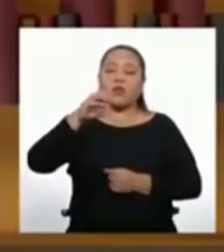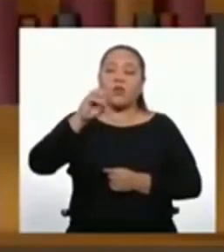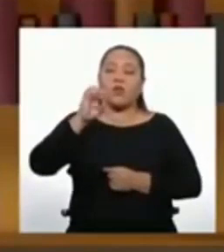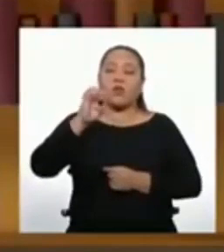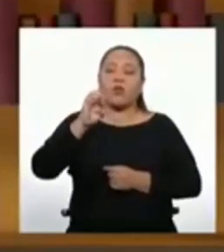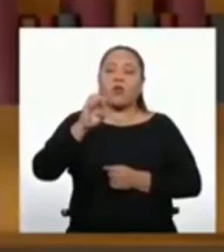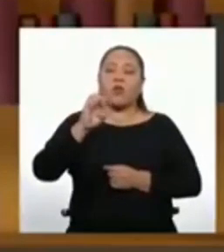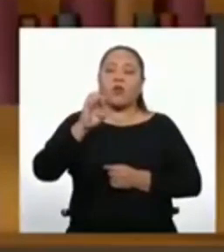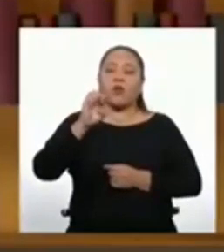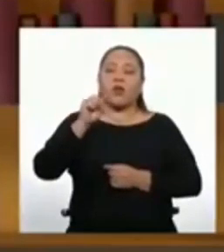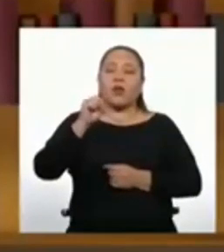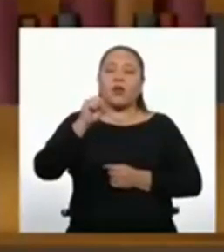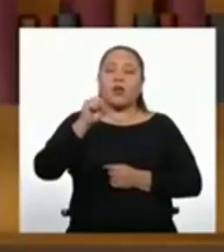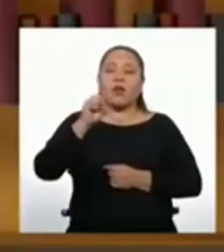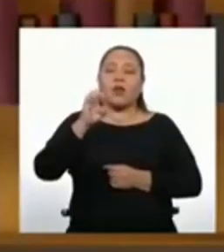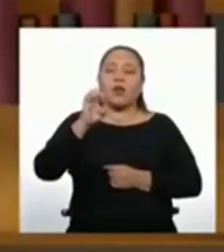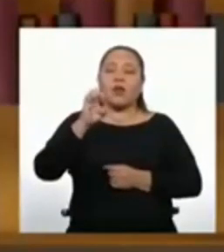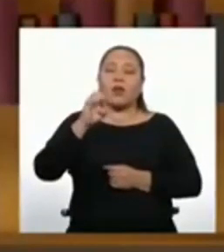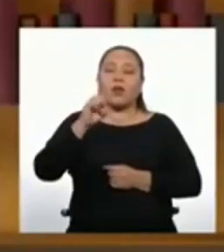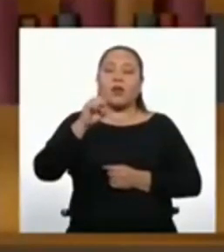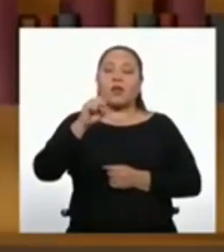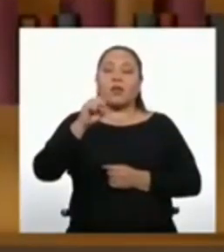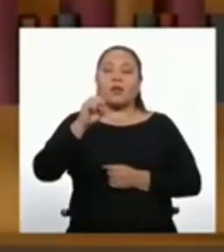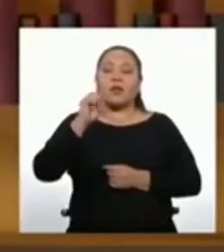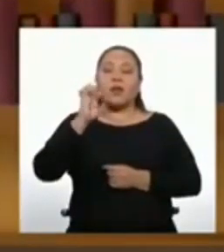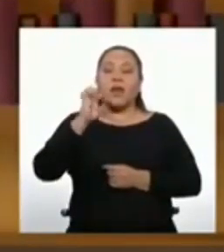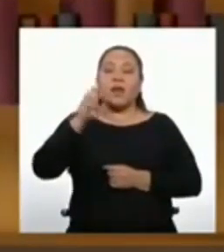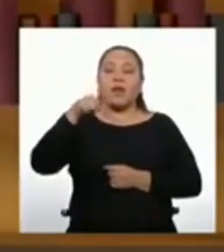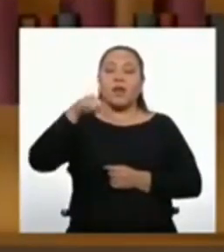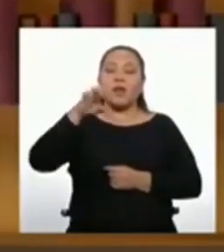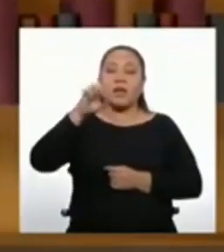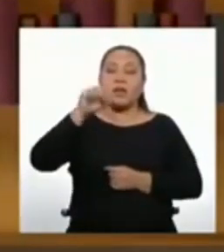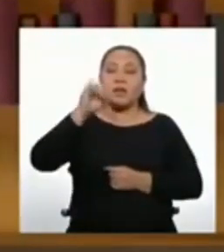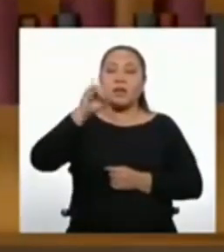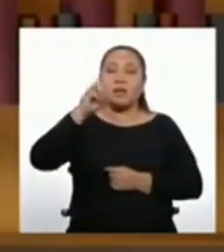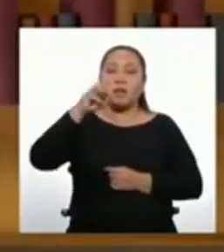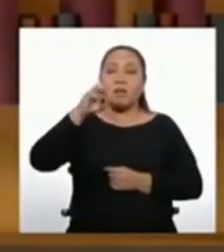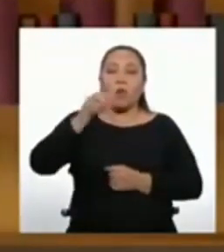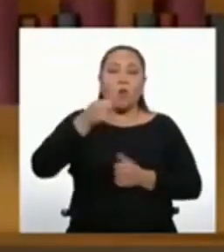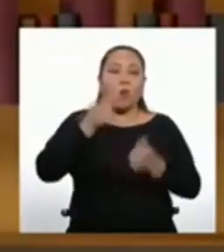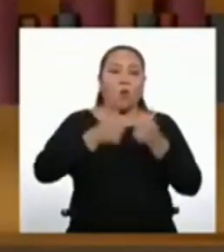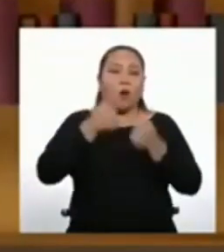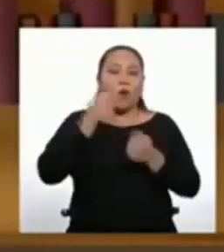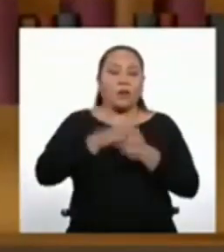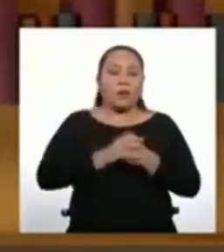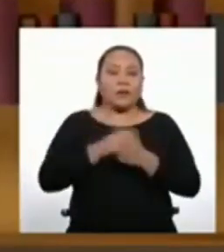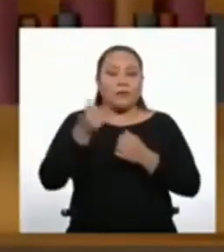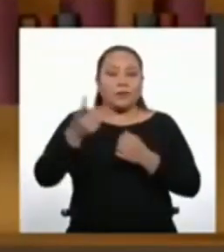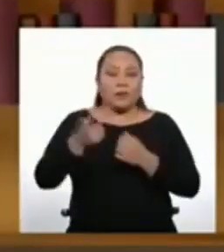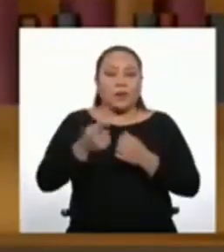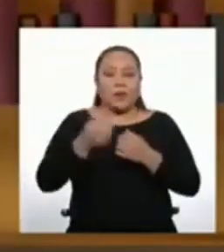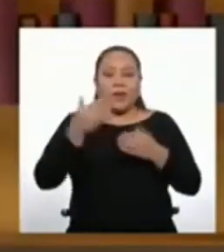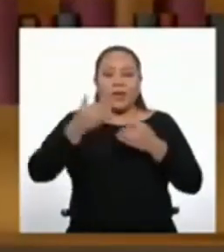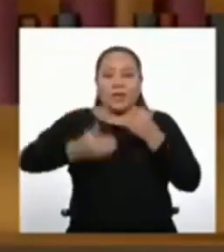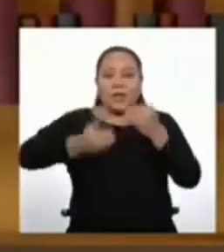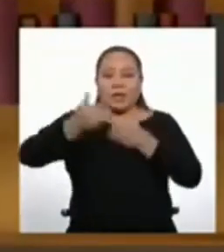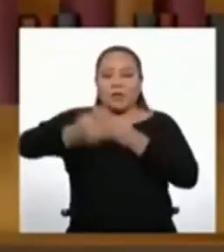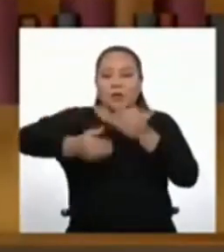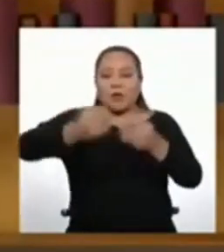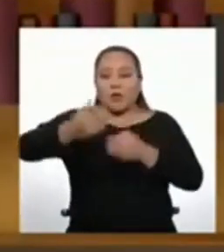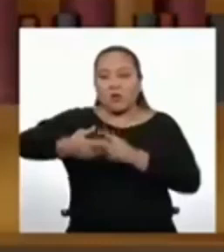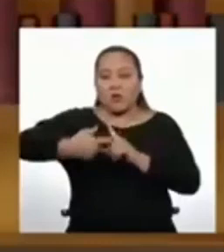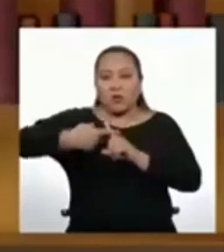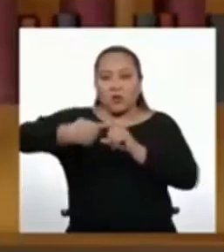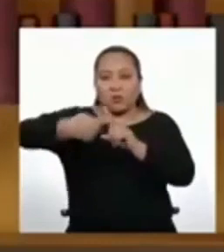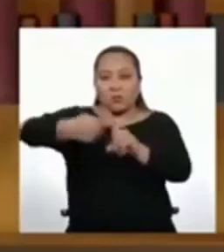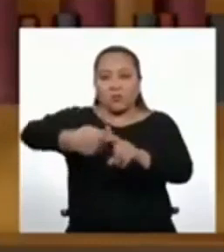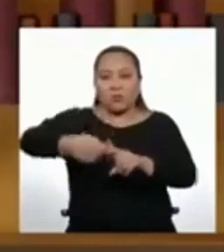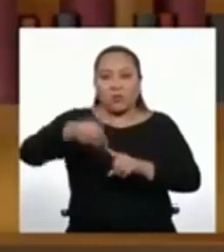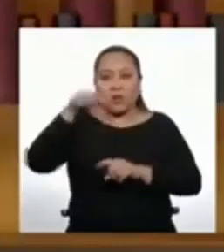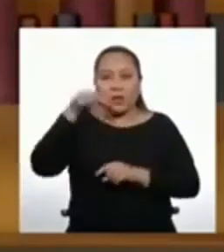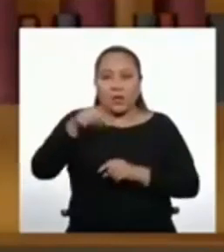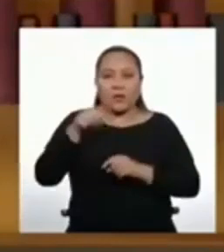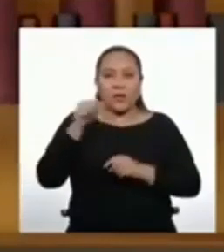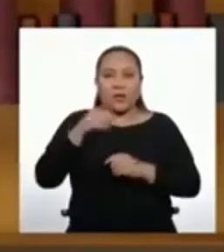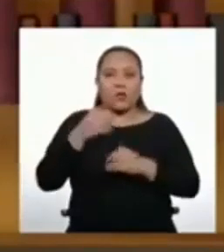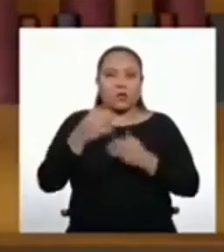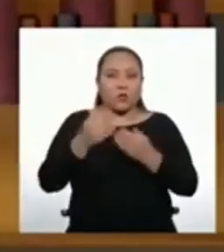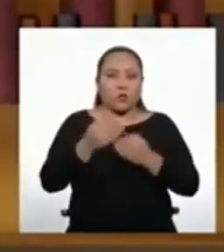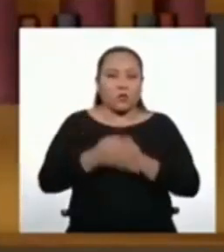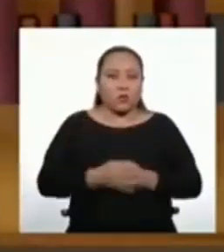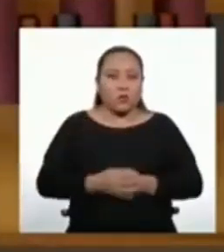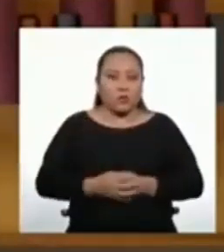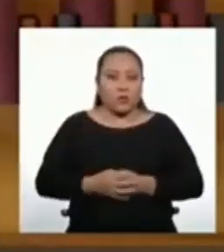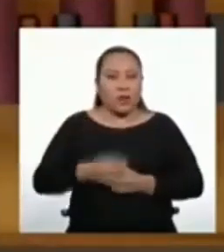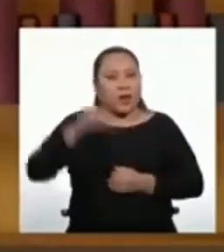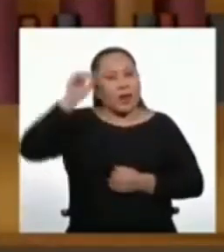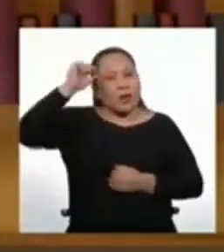enésimo se refiere al término N de la sucesión, es decir, el término que ocupa la posición N en la sucesión.